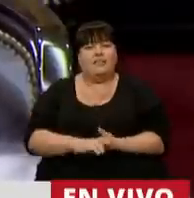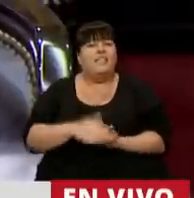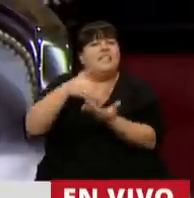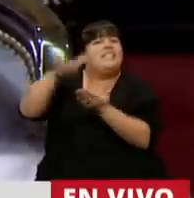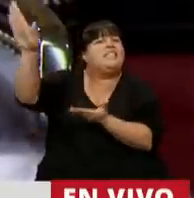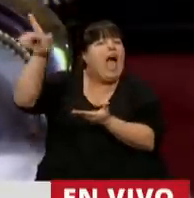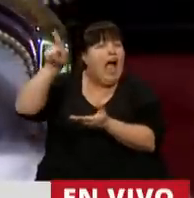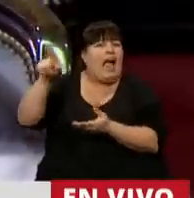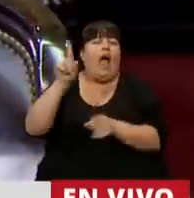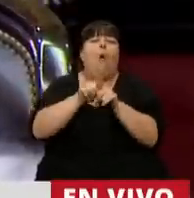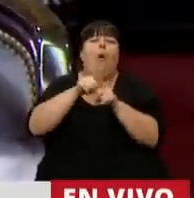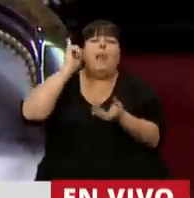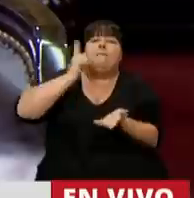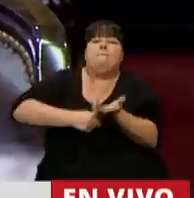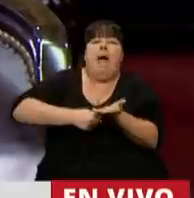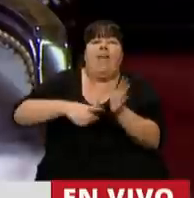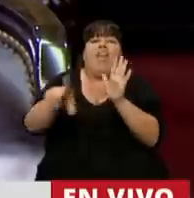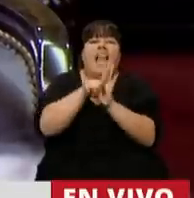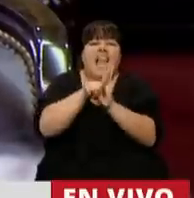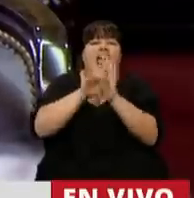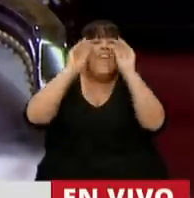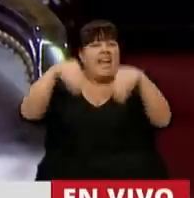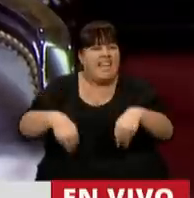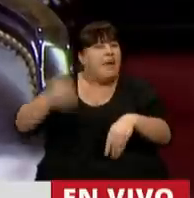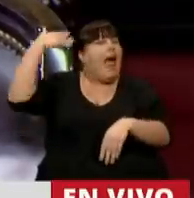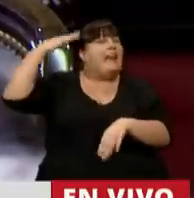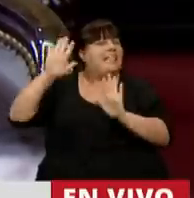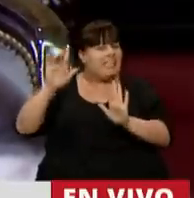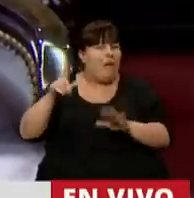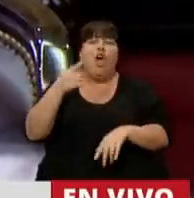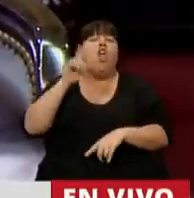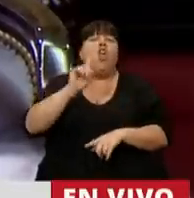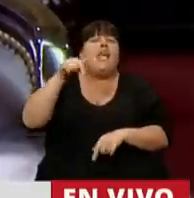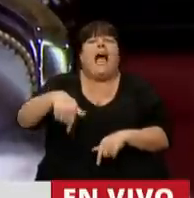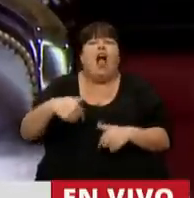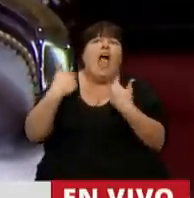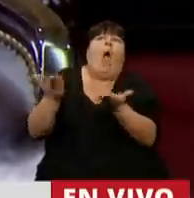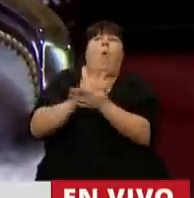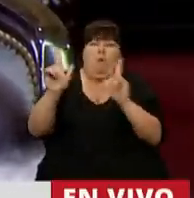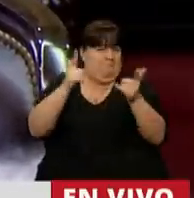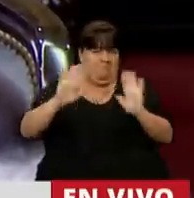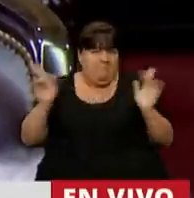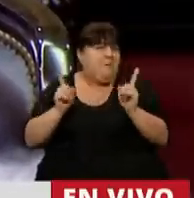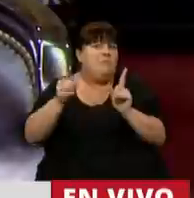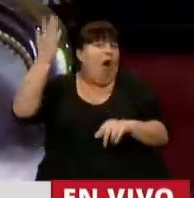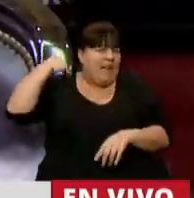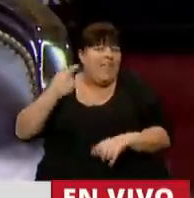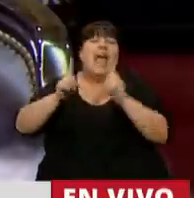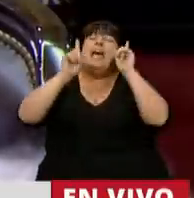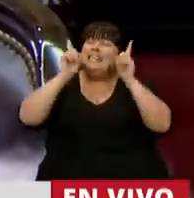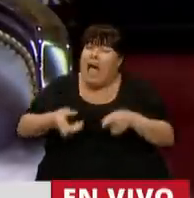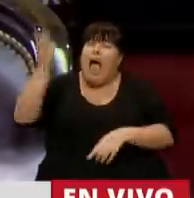excluirlos de los que establecía la ley de quiebras en aquel momento. Así que no estamos haciendo nada nuevo. Y es más, hubo